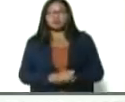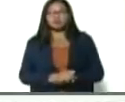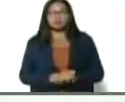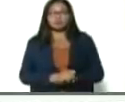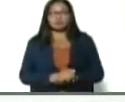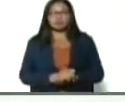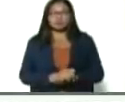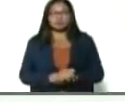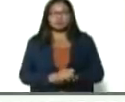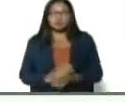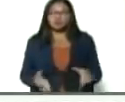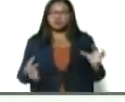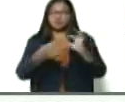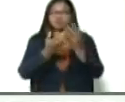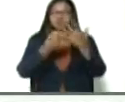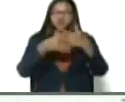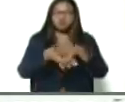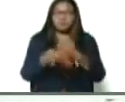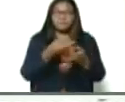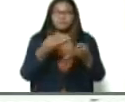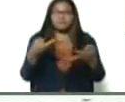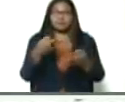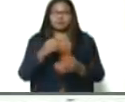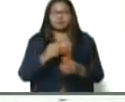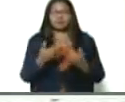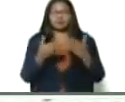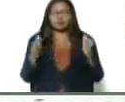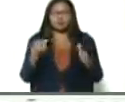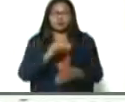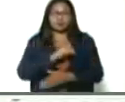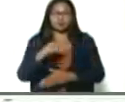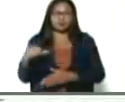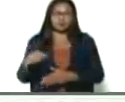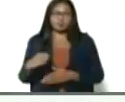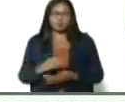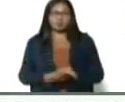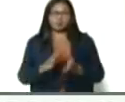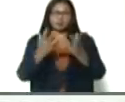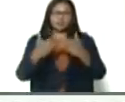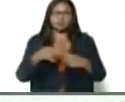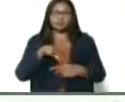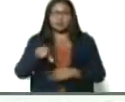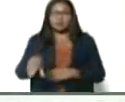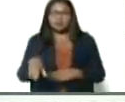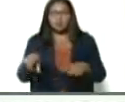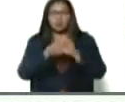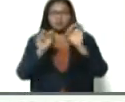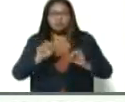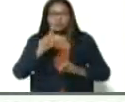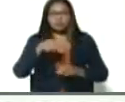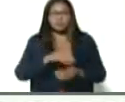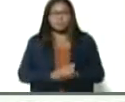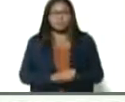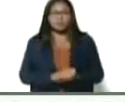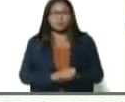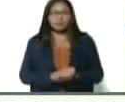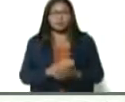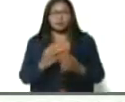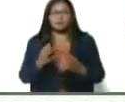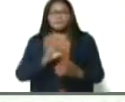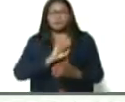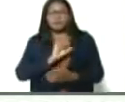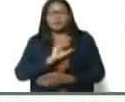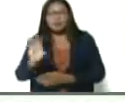público y privado. Primero, coordinar con las empresas del Estado Pequibén, Agro Sur, Agropatria